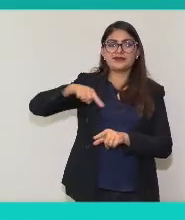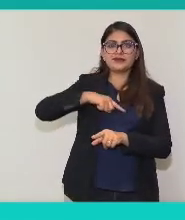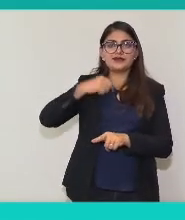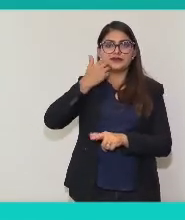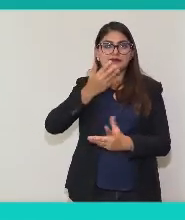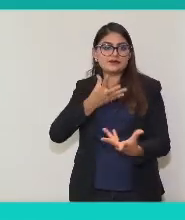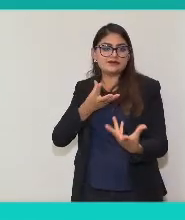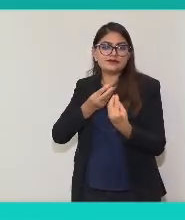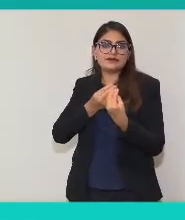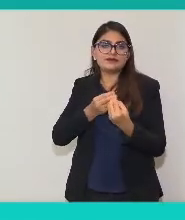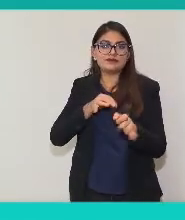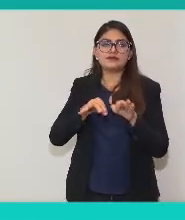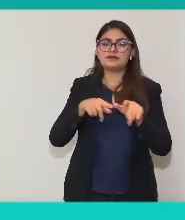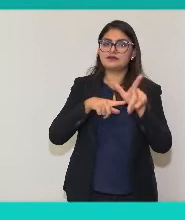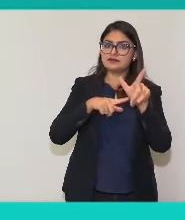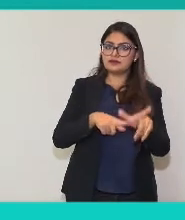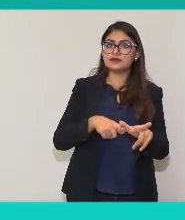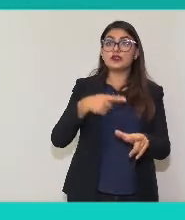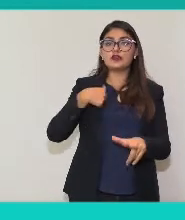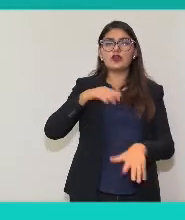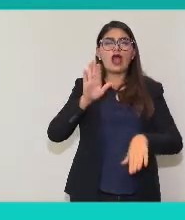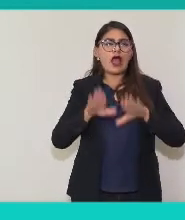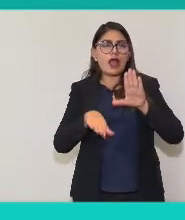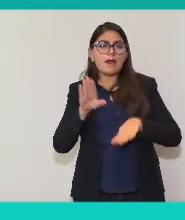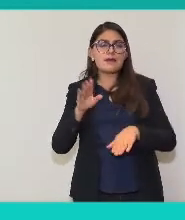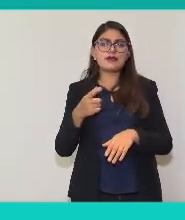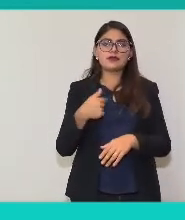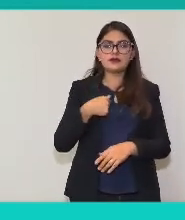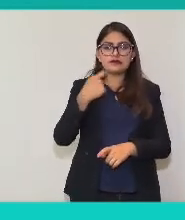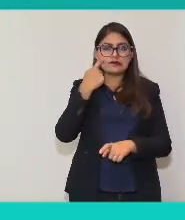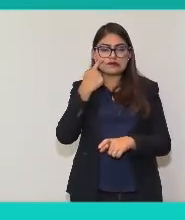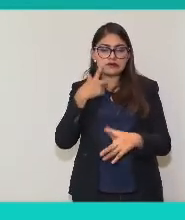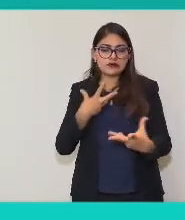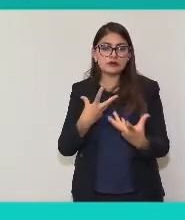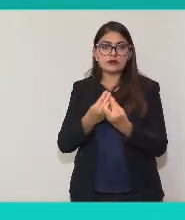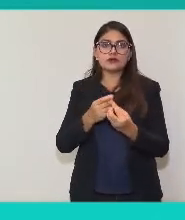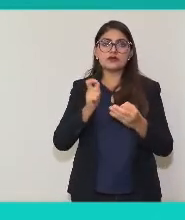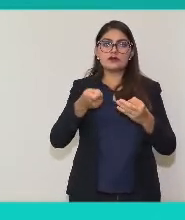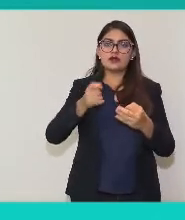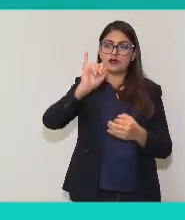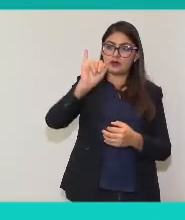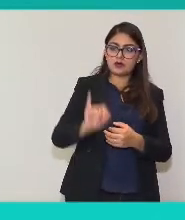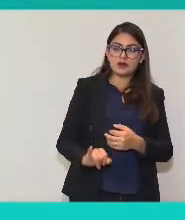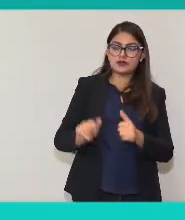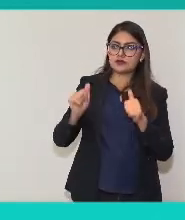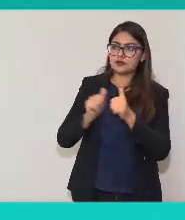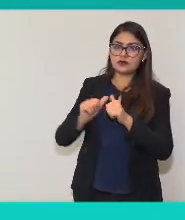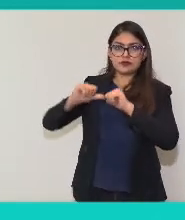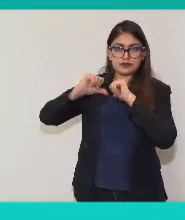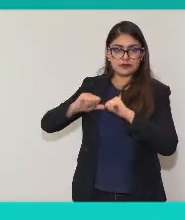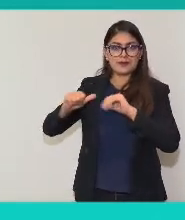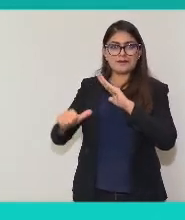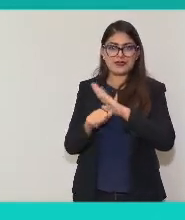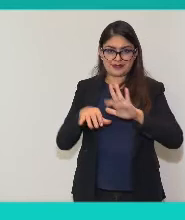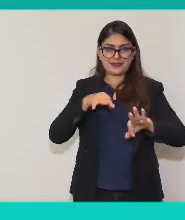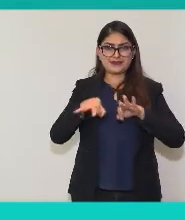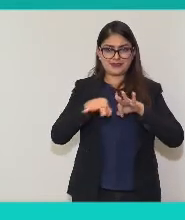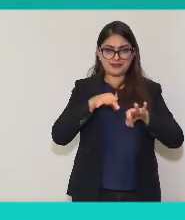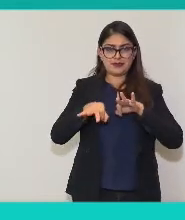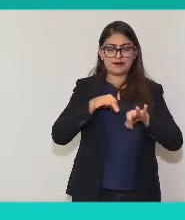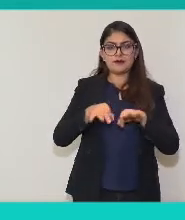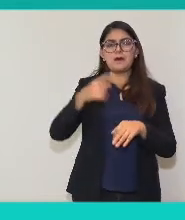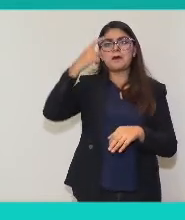ustedes, inclusive me ha tocado algunos jueves estar directamente con sujetos obligados en estas mesas de trabajo,